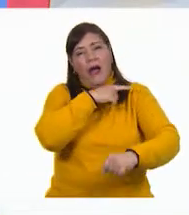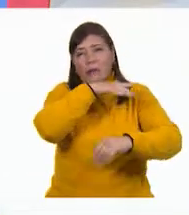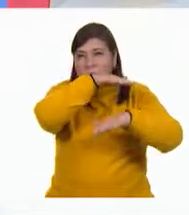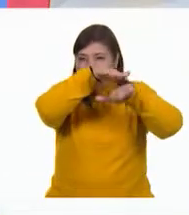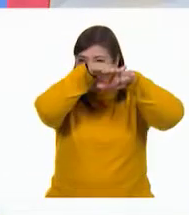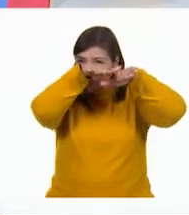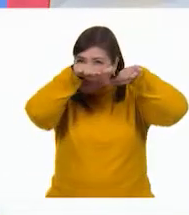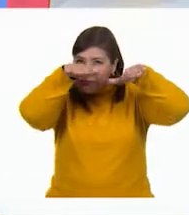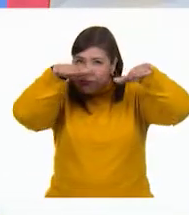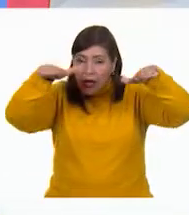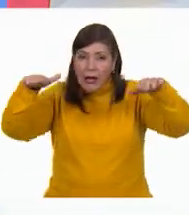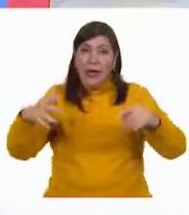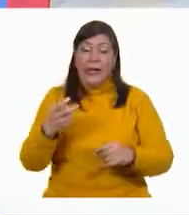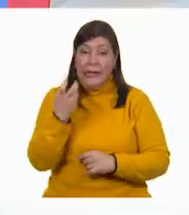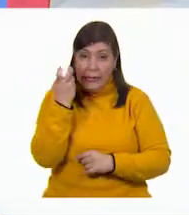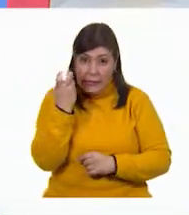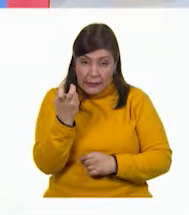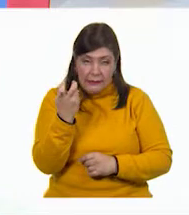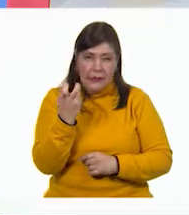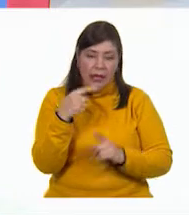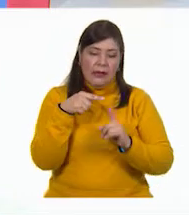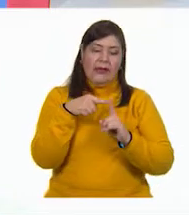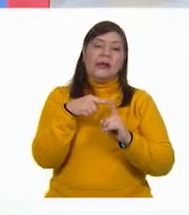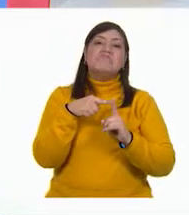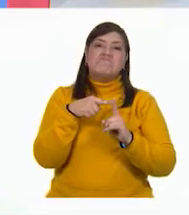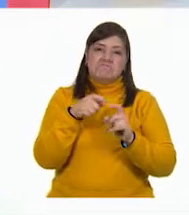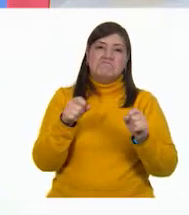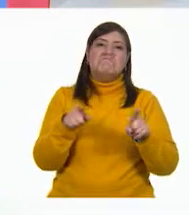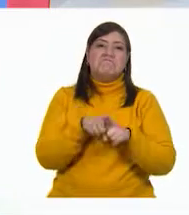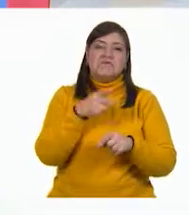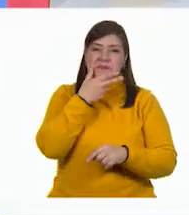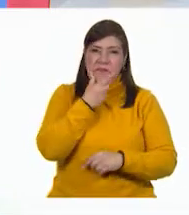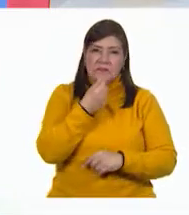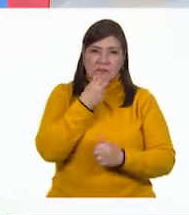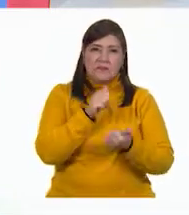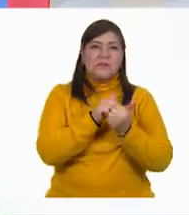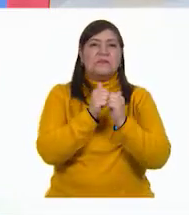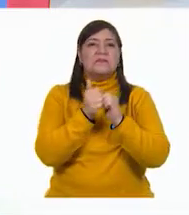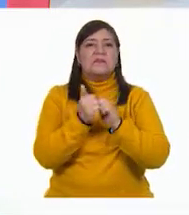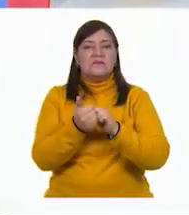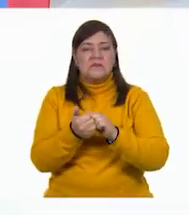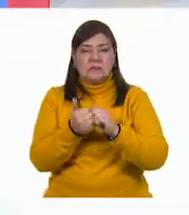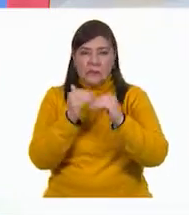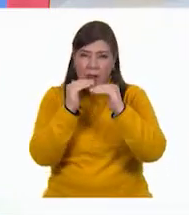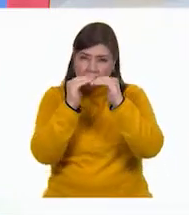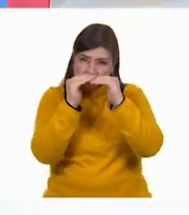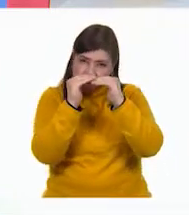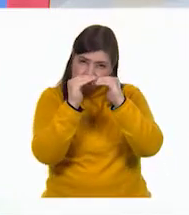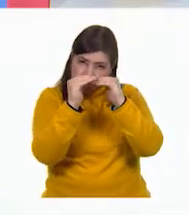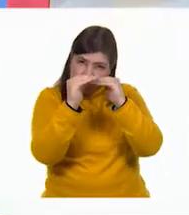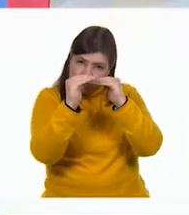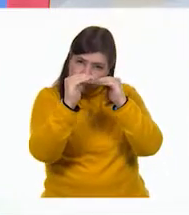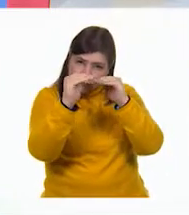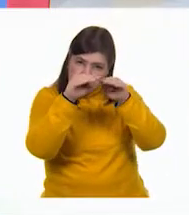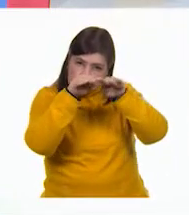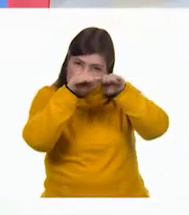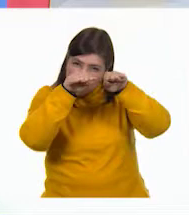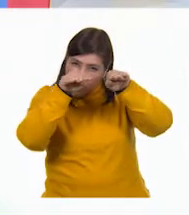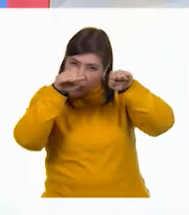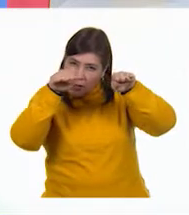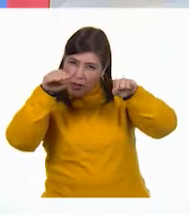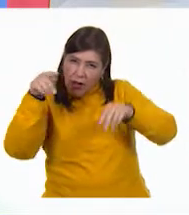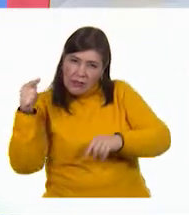En esas veces él también se volvía un horizonte eterno y